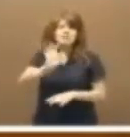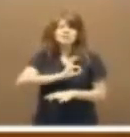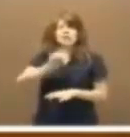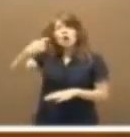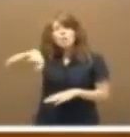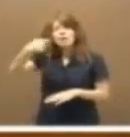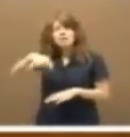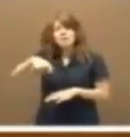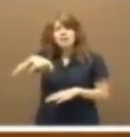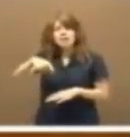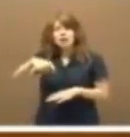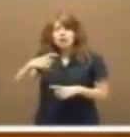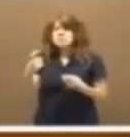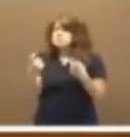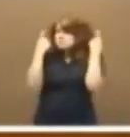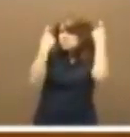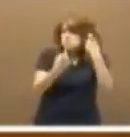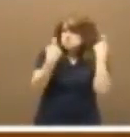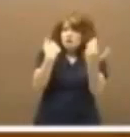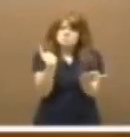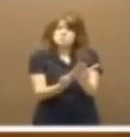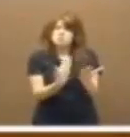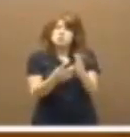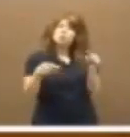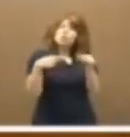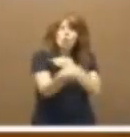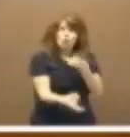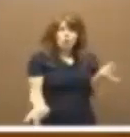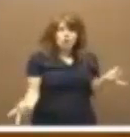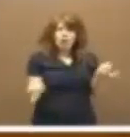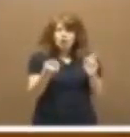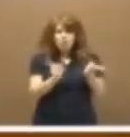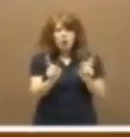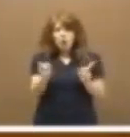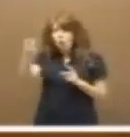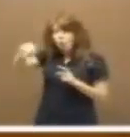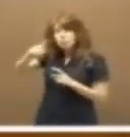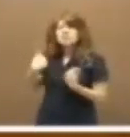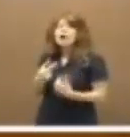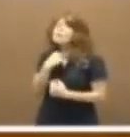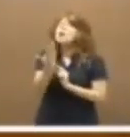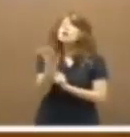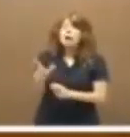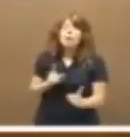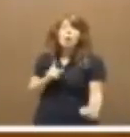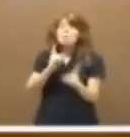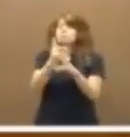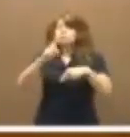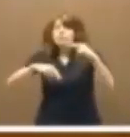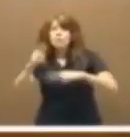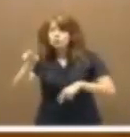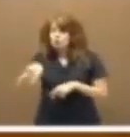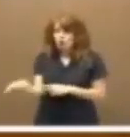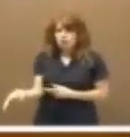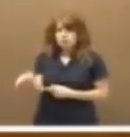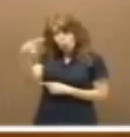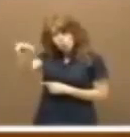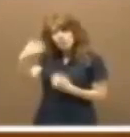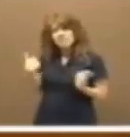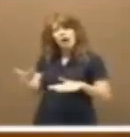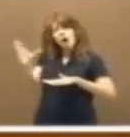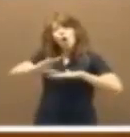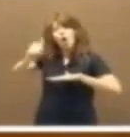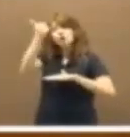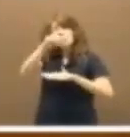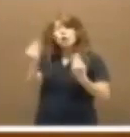presidente se empeña en demostrarnos todos los días. Usted ya no es el portavoz de la oposición de fomento. Usted es